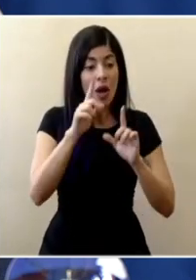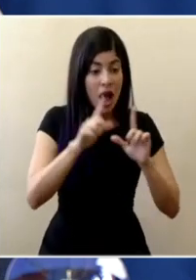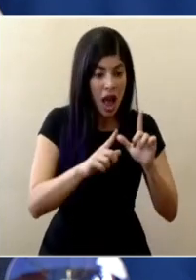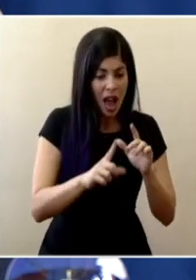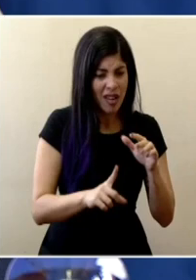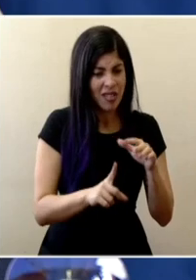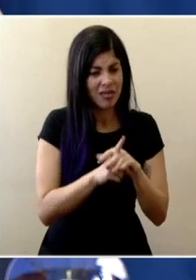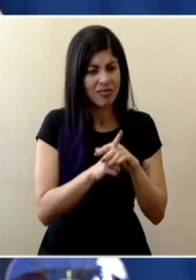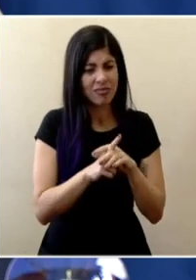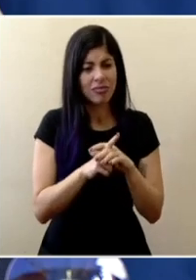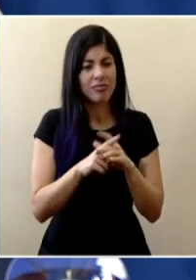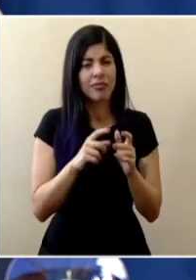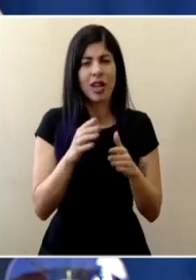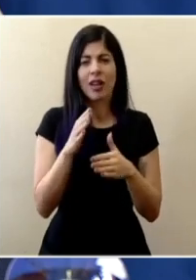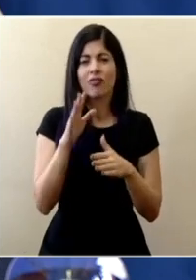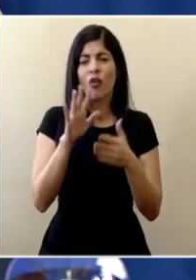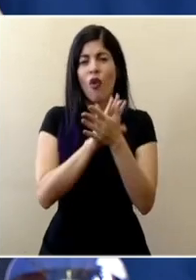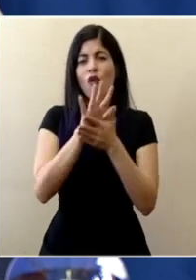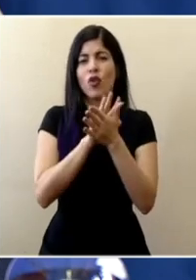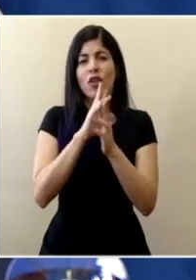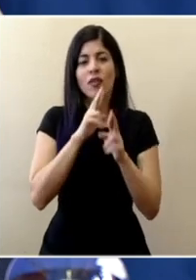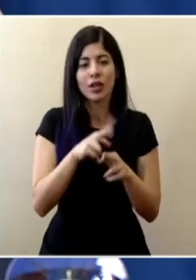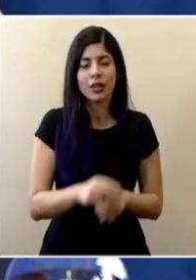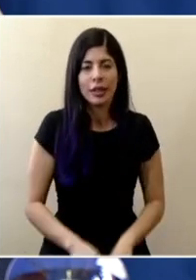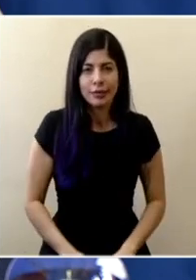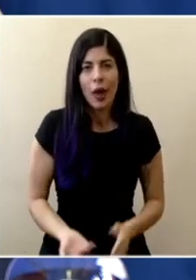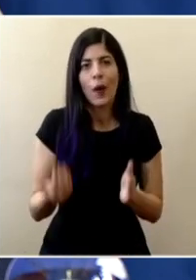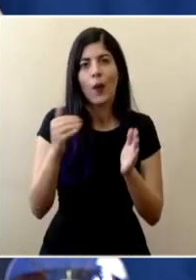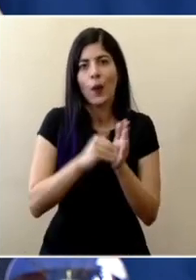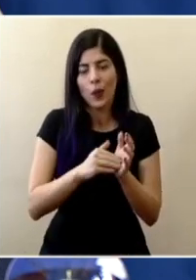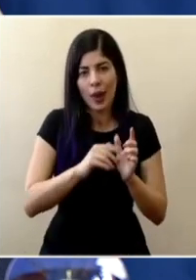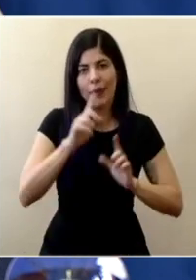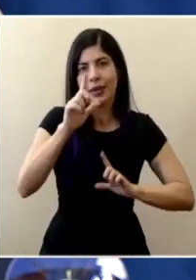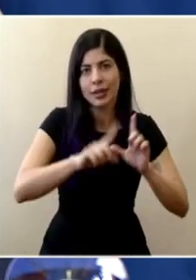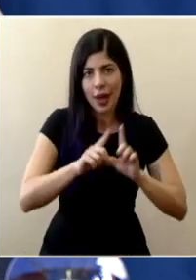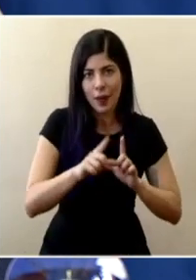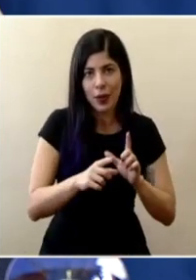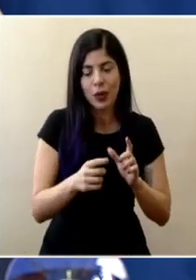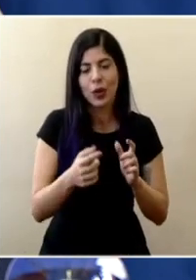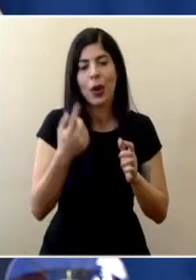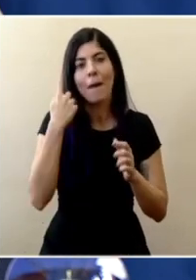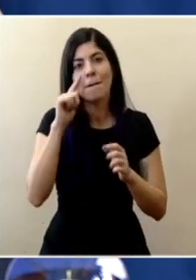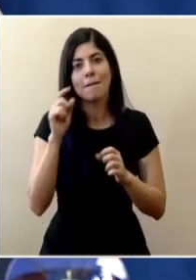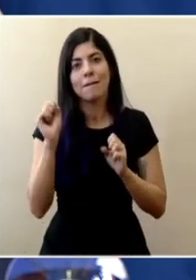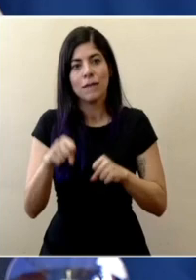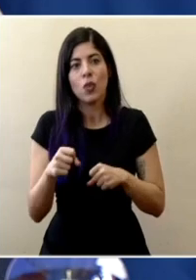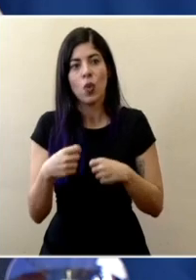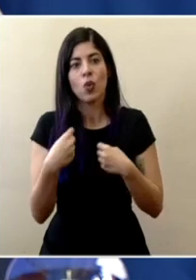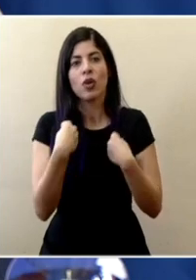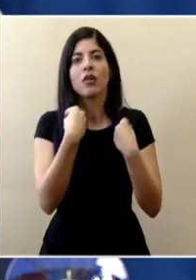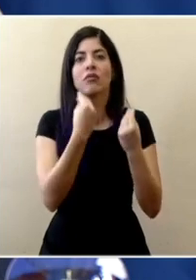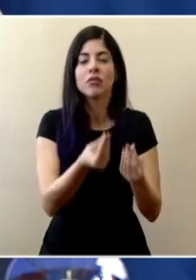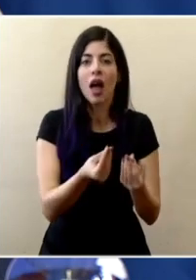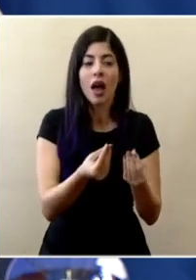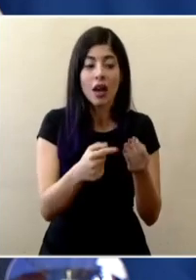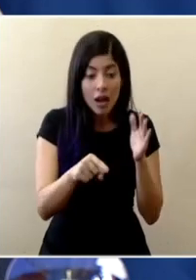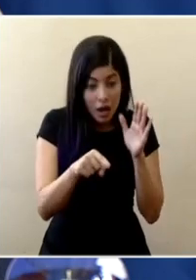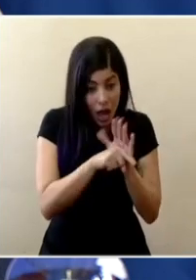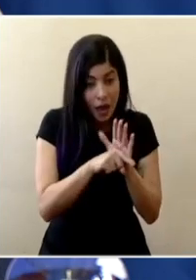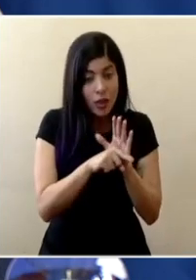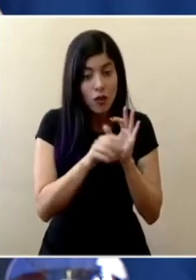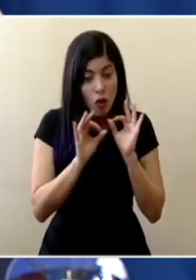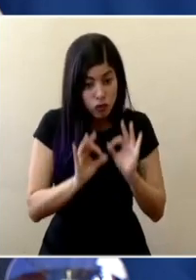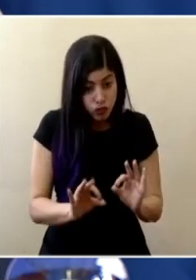circunstancia sale indeterminada entonces hay que volver a tomar la muestra y volver a correr para tener justamente esa negatividad